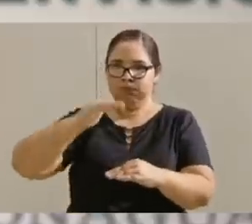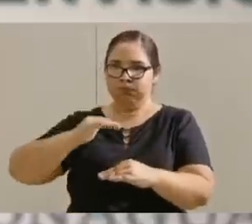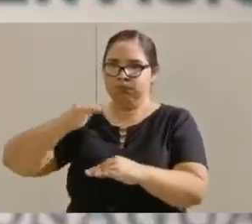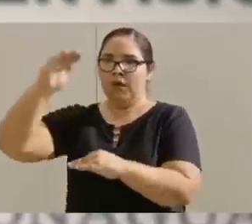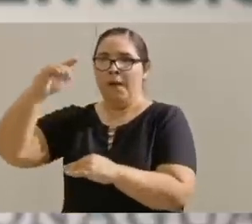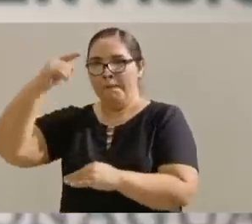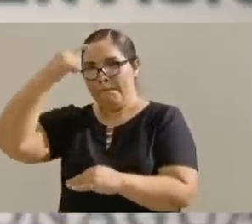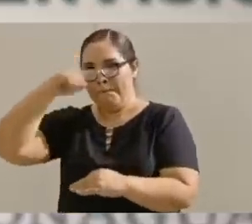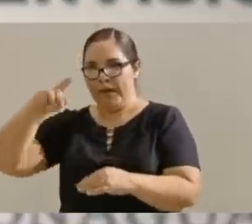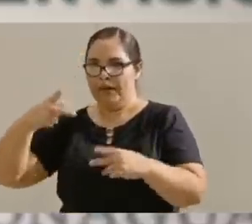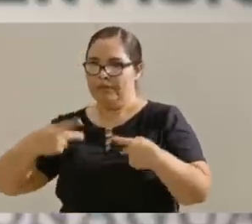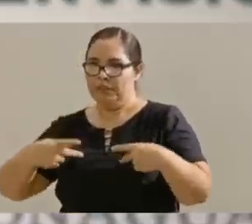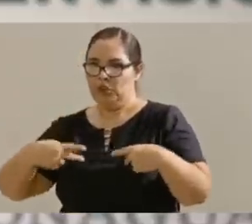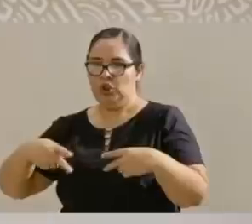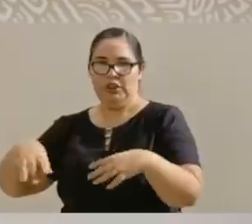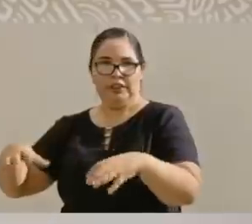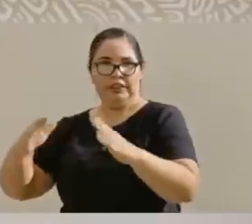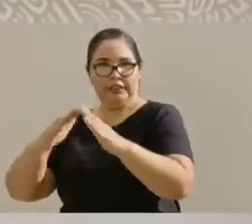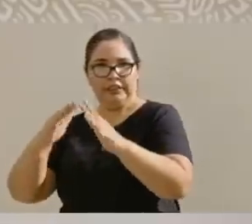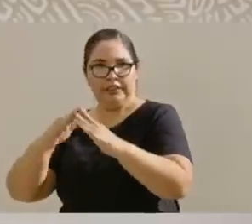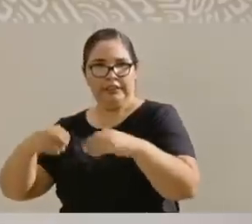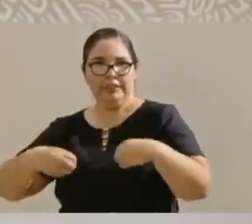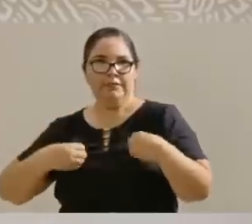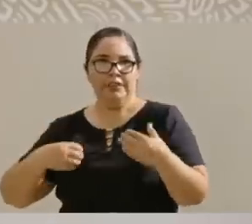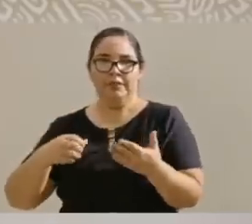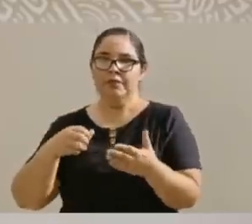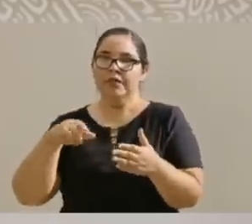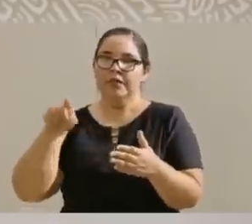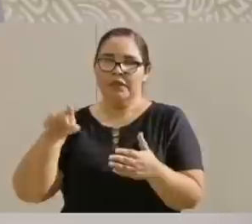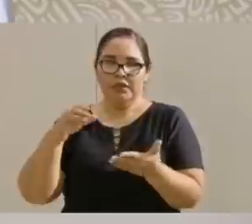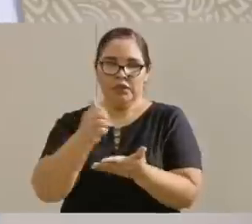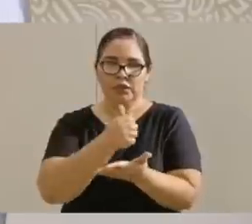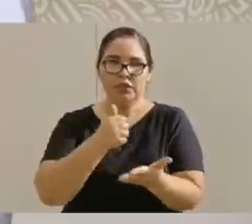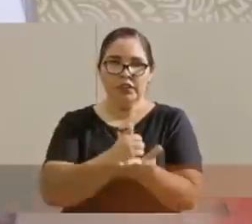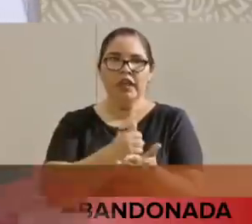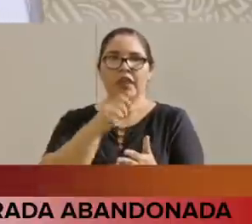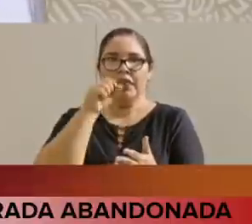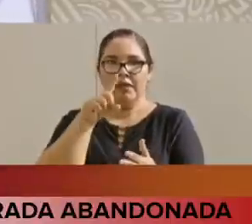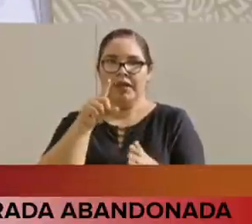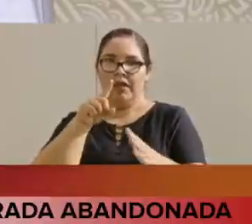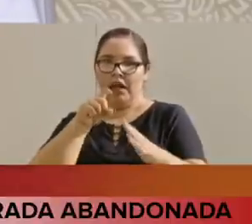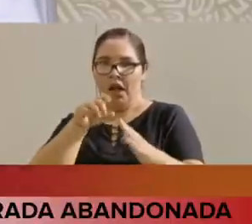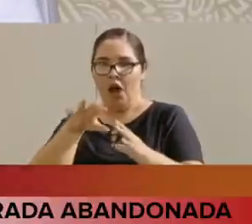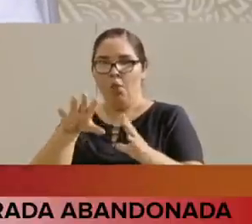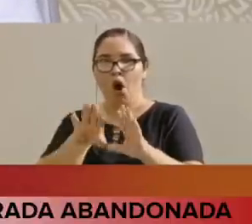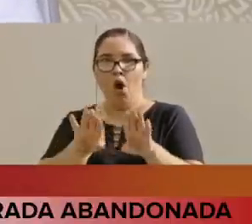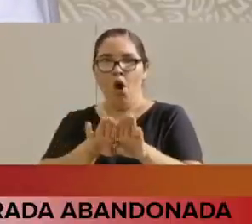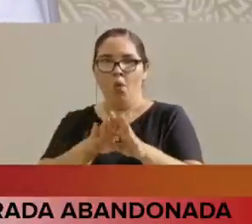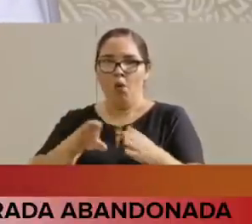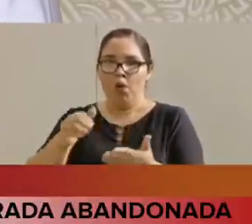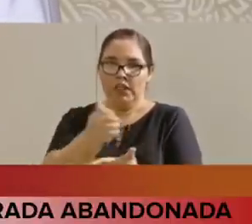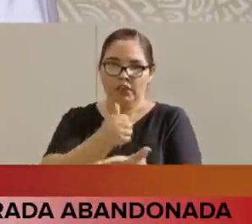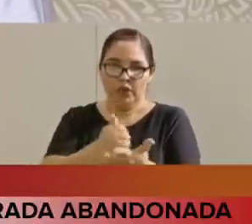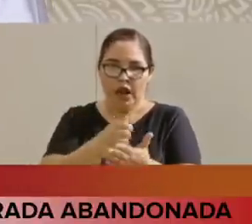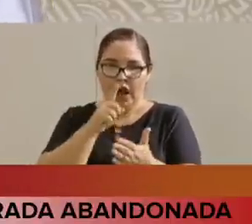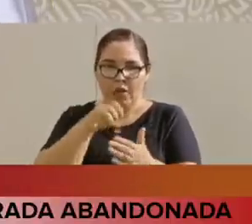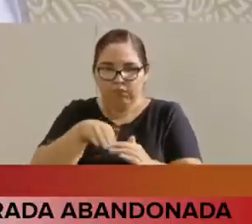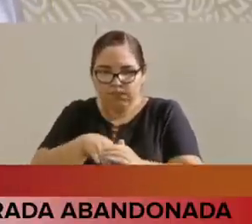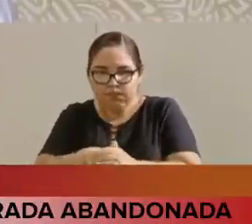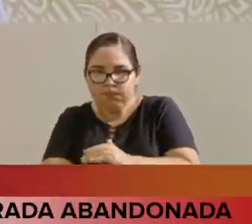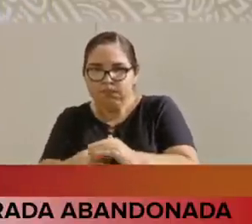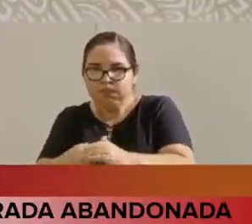para las poblaciones, el sistema de drenaje de las ciudades,